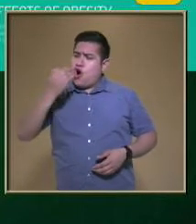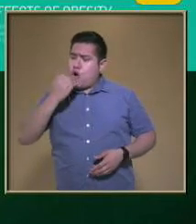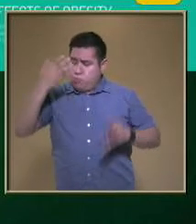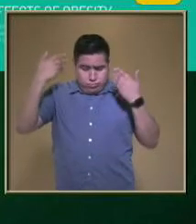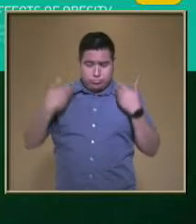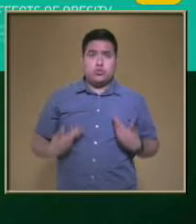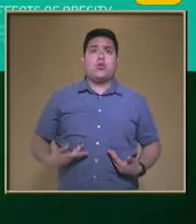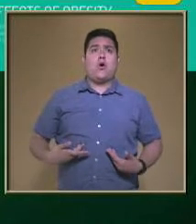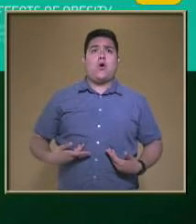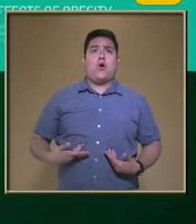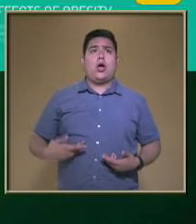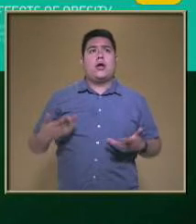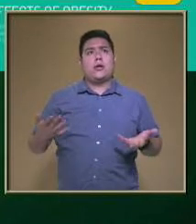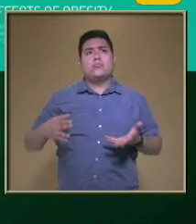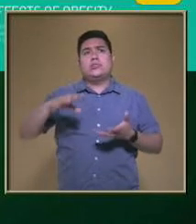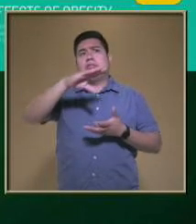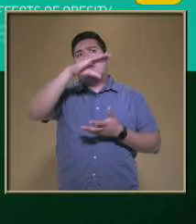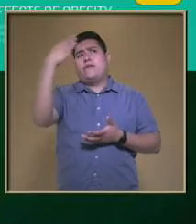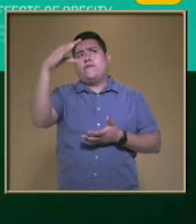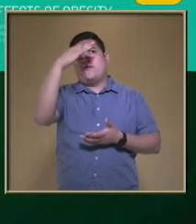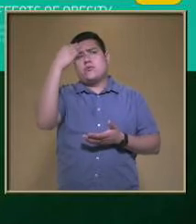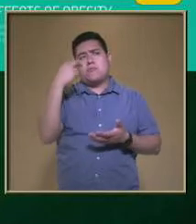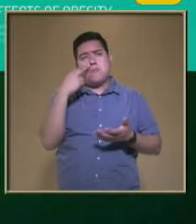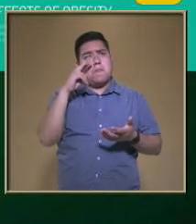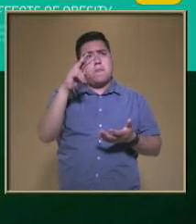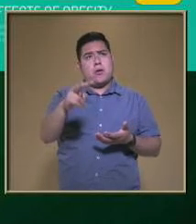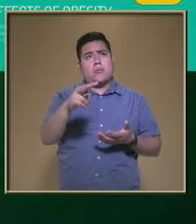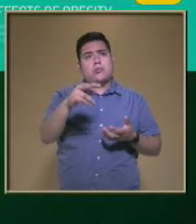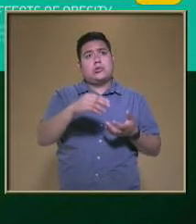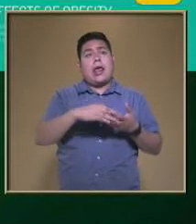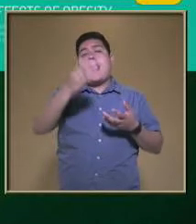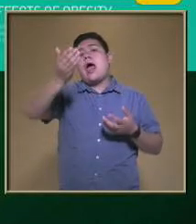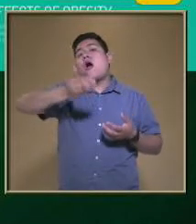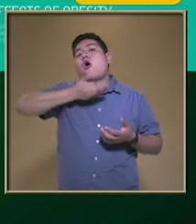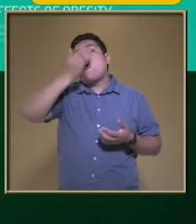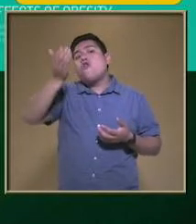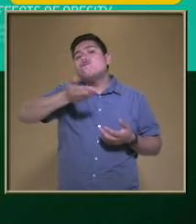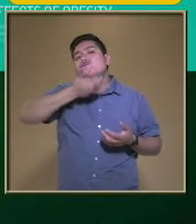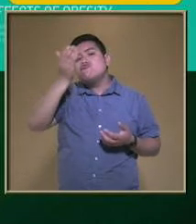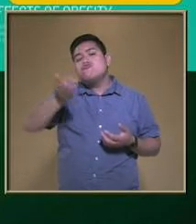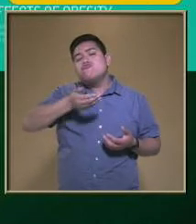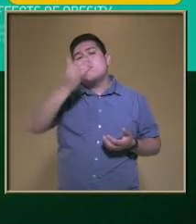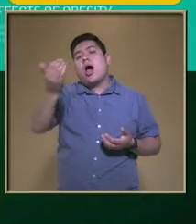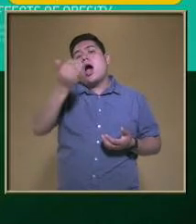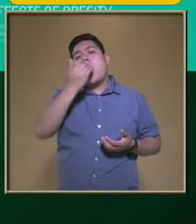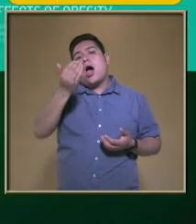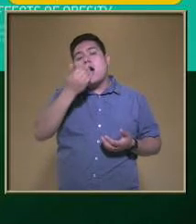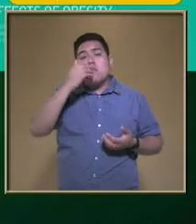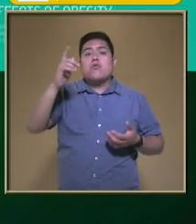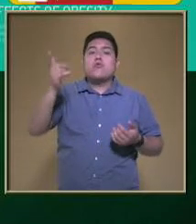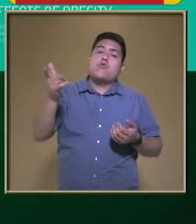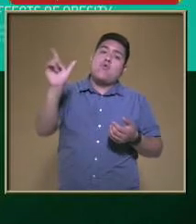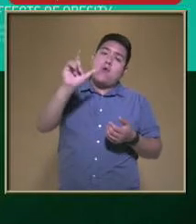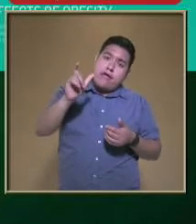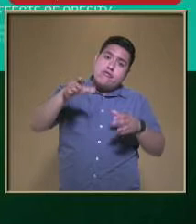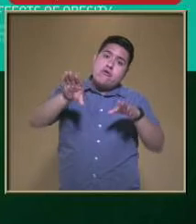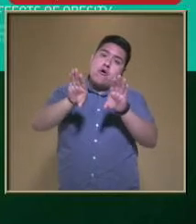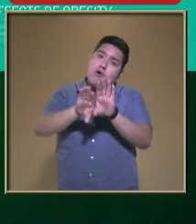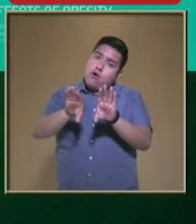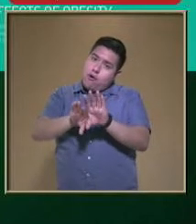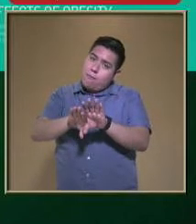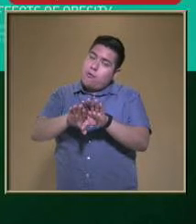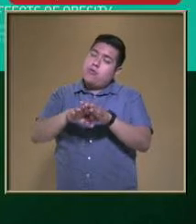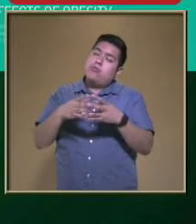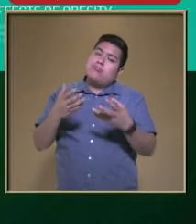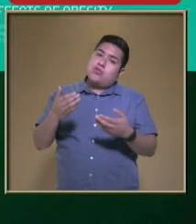Observen ustedes Como en estas imágenes Se trata de representar Que los hábitos De lo que comemos Cuando lo comemos Y como lo hacemos